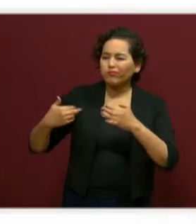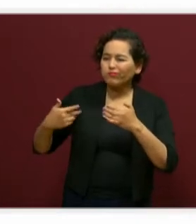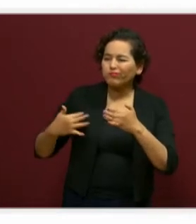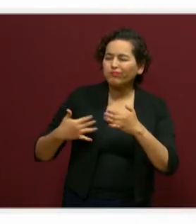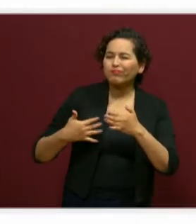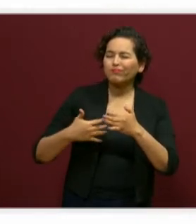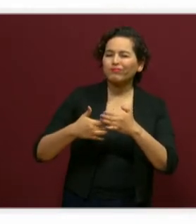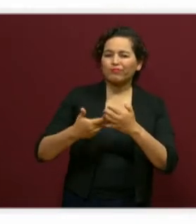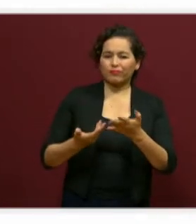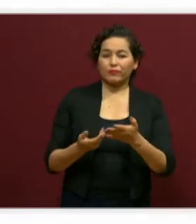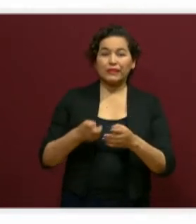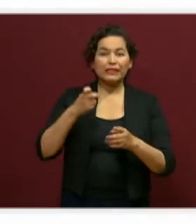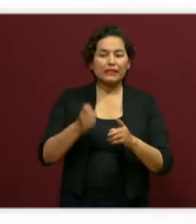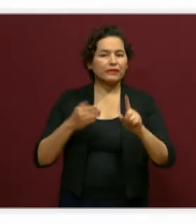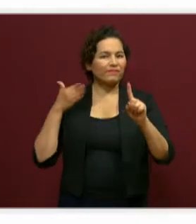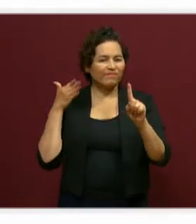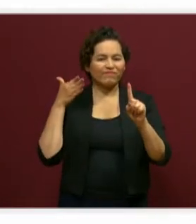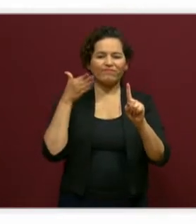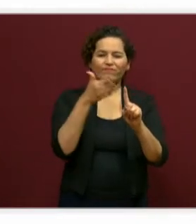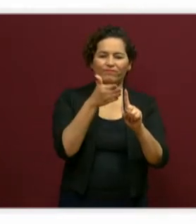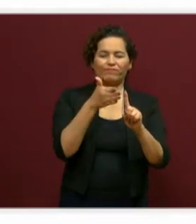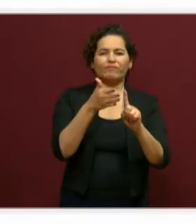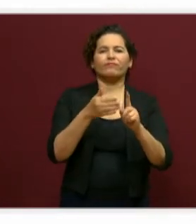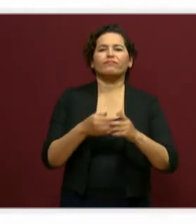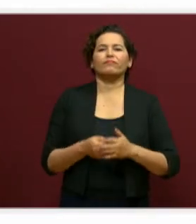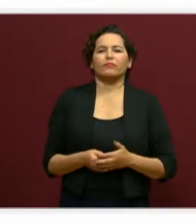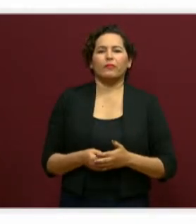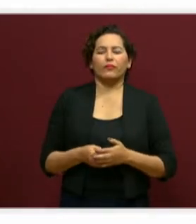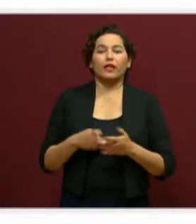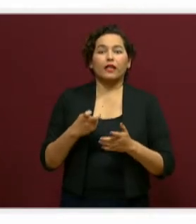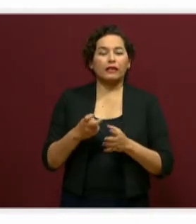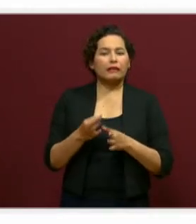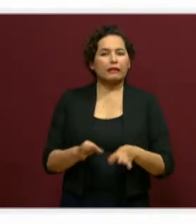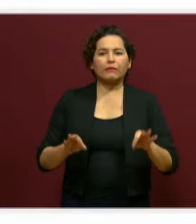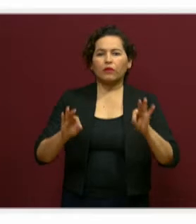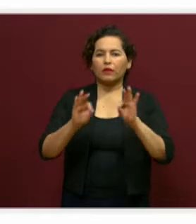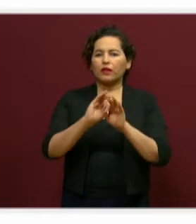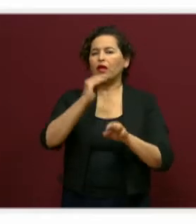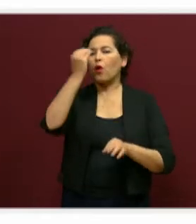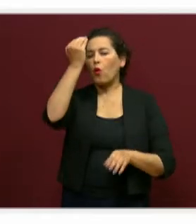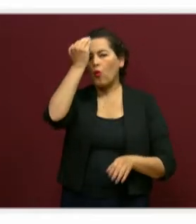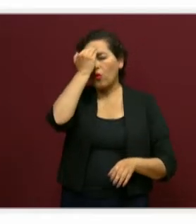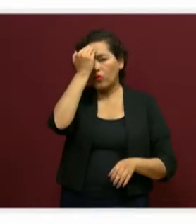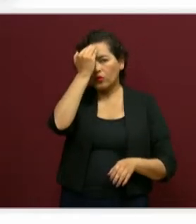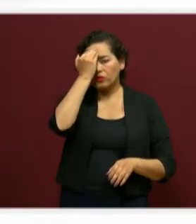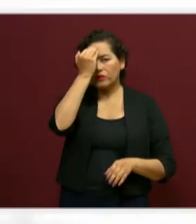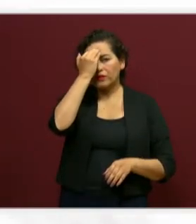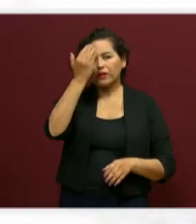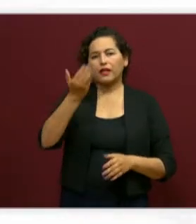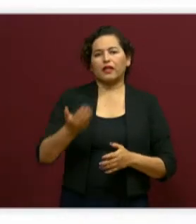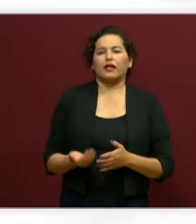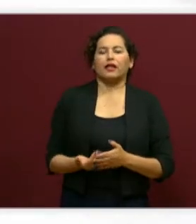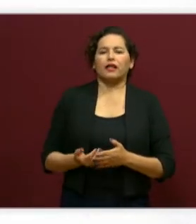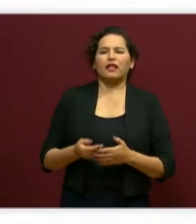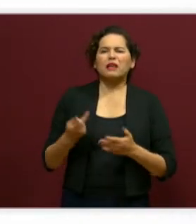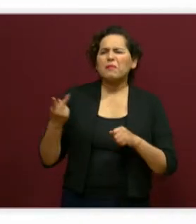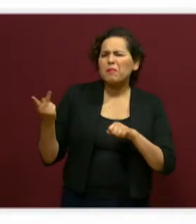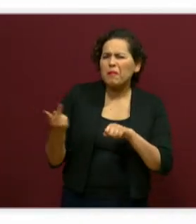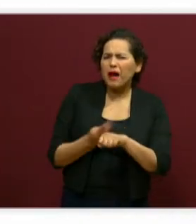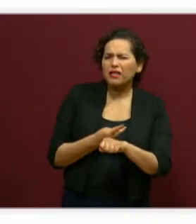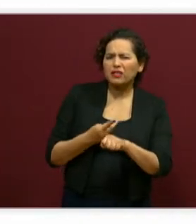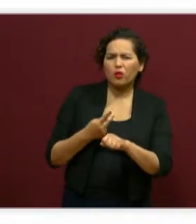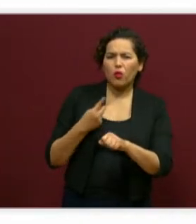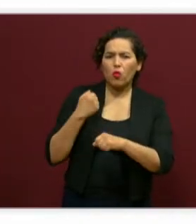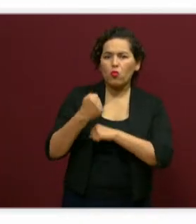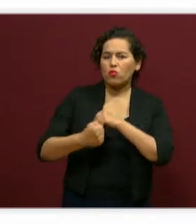fundamental de conocer qué fue lo que pasó en esta etapa de educación a distancia y el confinamiento.